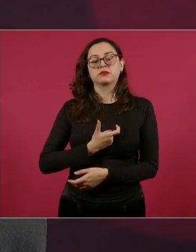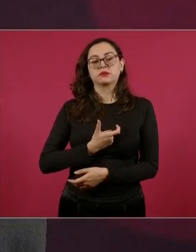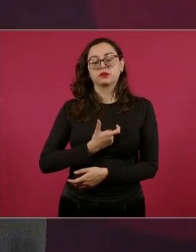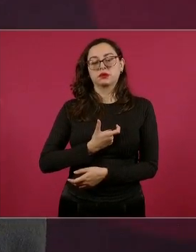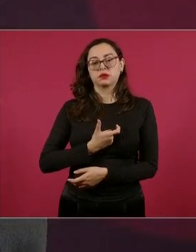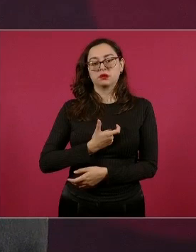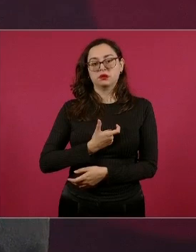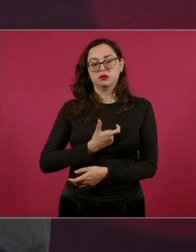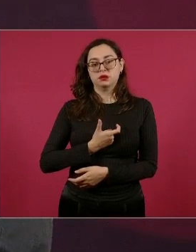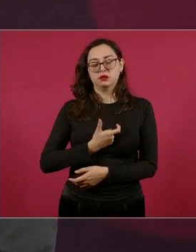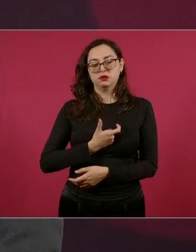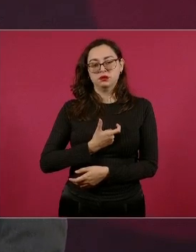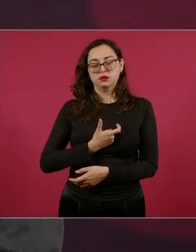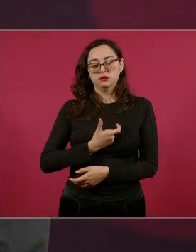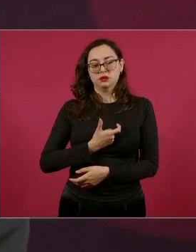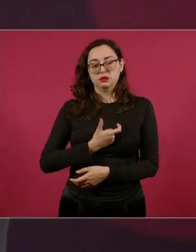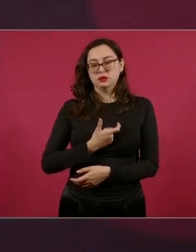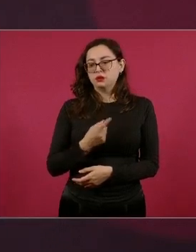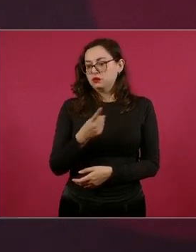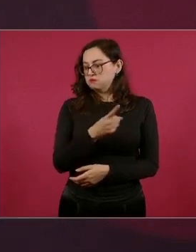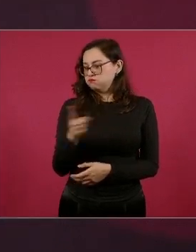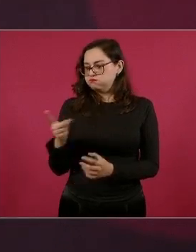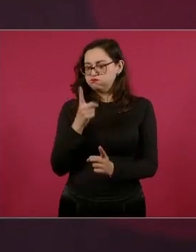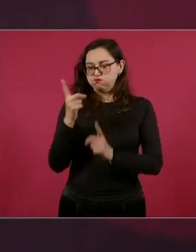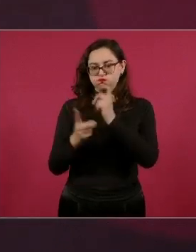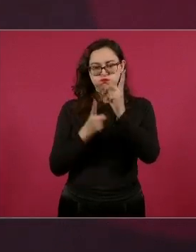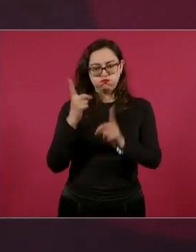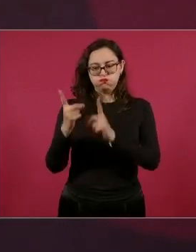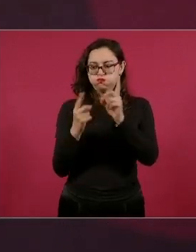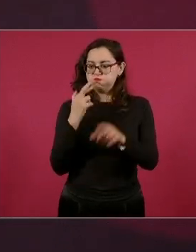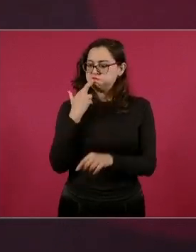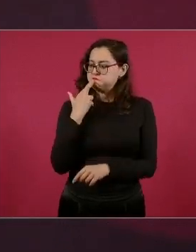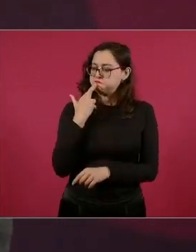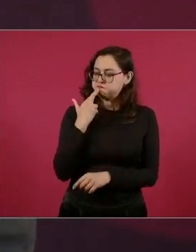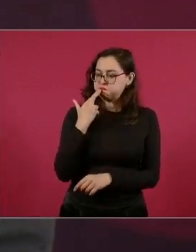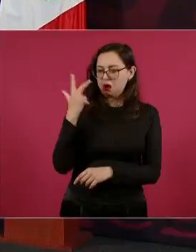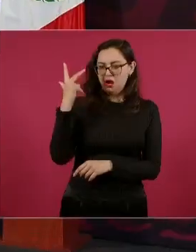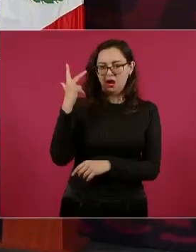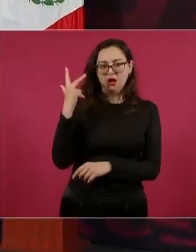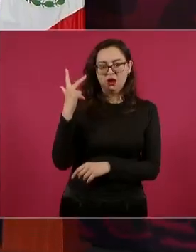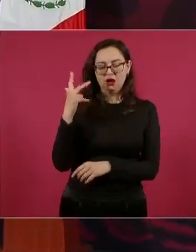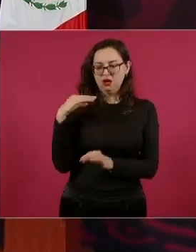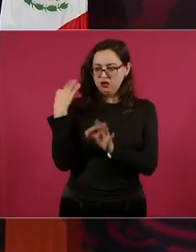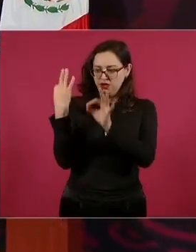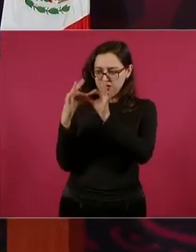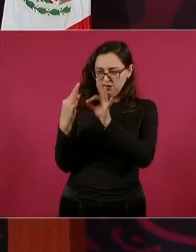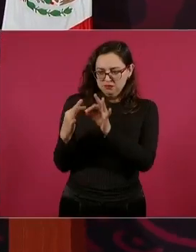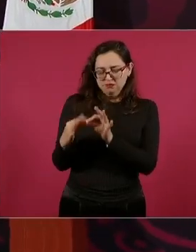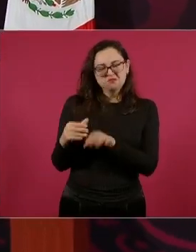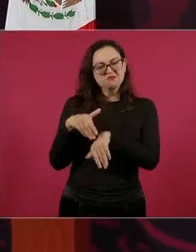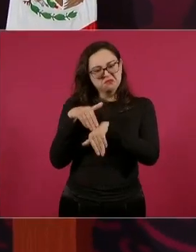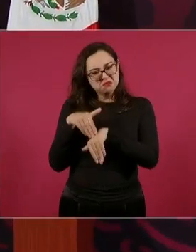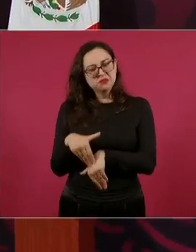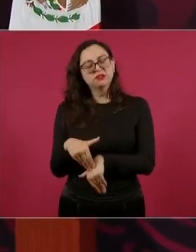Son los mejores deportistas de México, disciplinados,